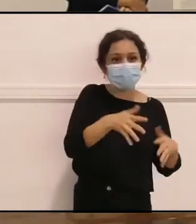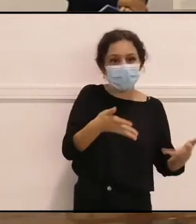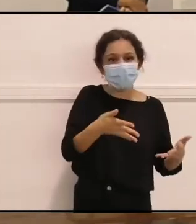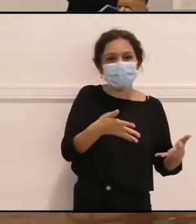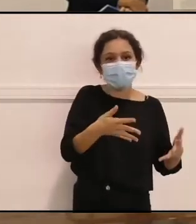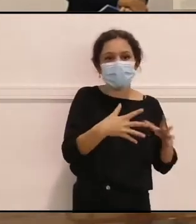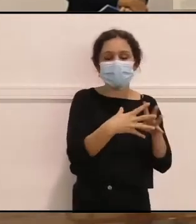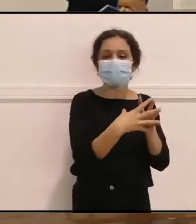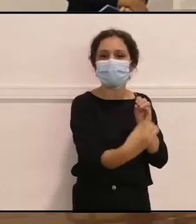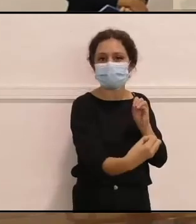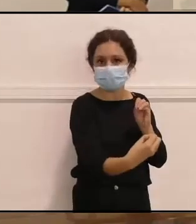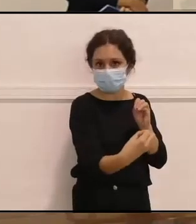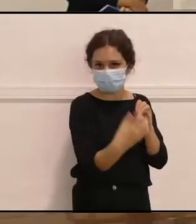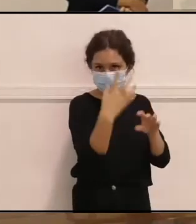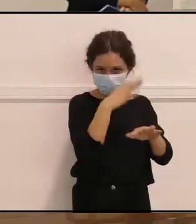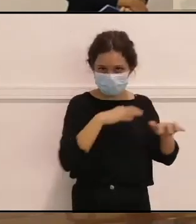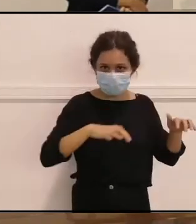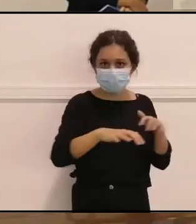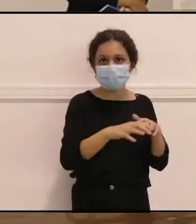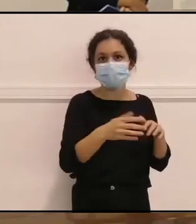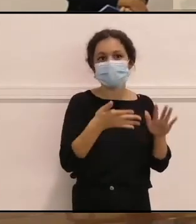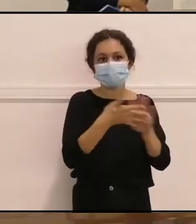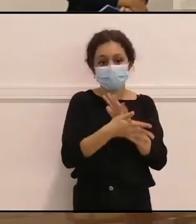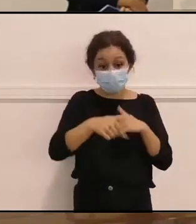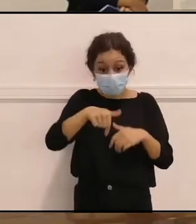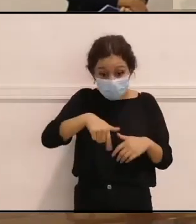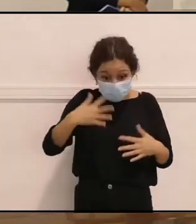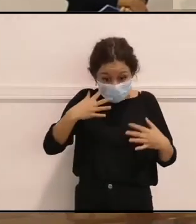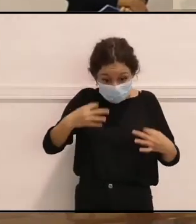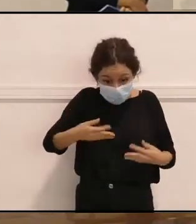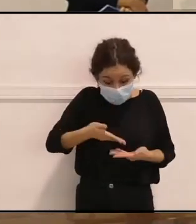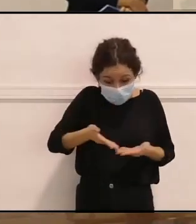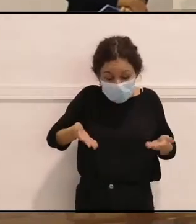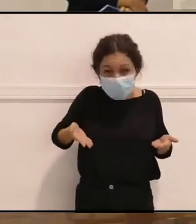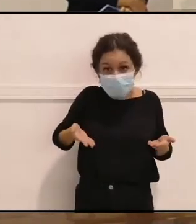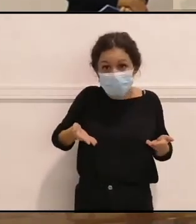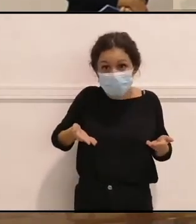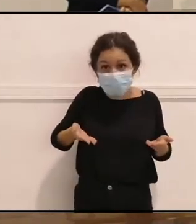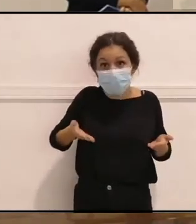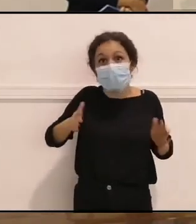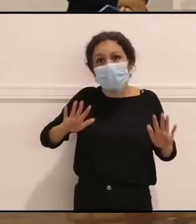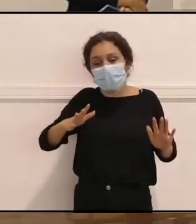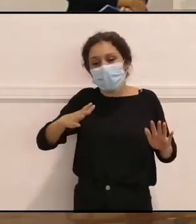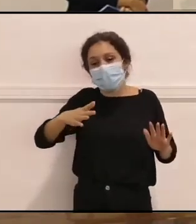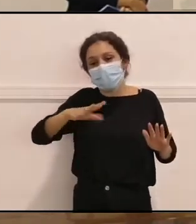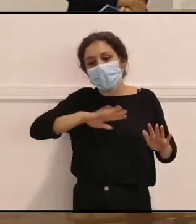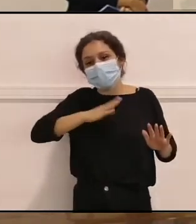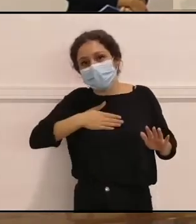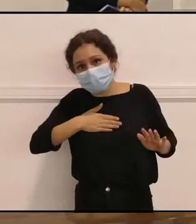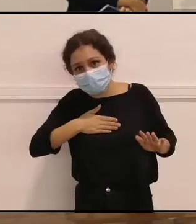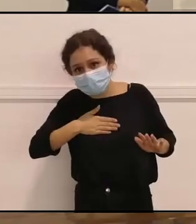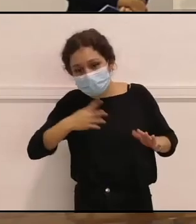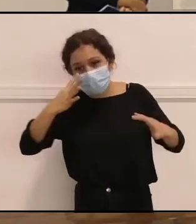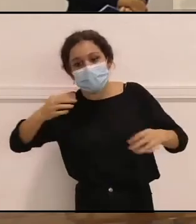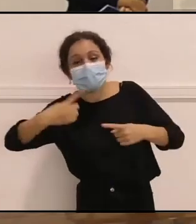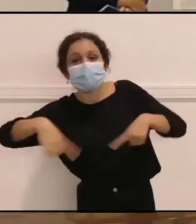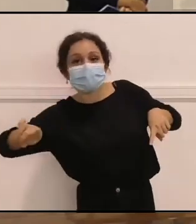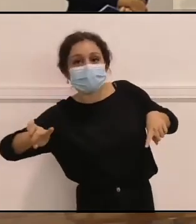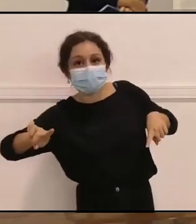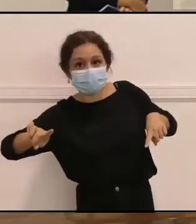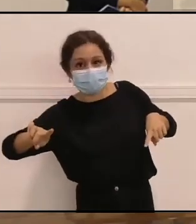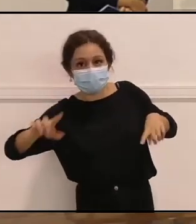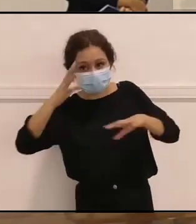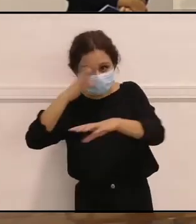que hoy estoy yo aquí con mi realidad y mis circunstancias, pero mañana puedo estar ahí y al revés, ustedes pueden estar hoy aquí.